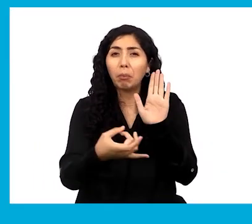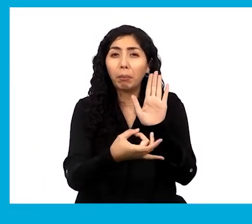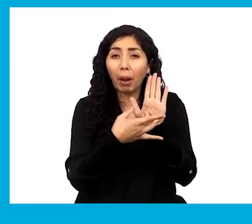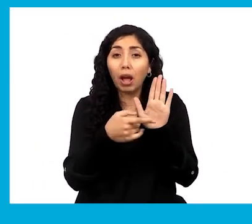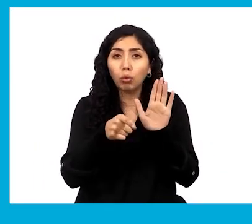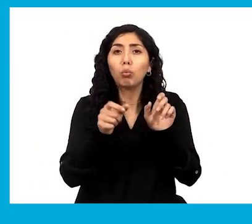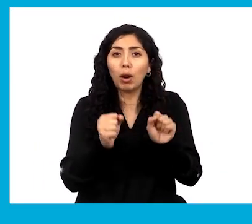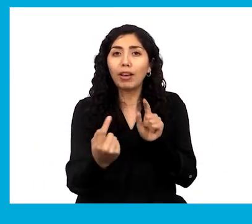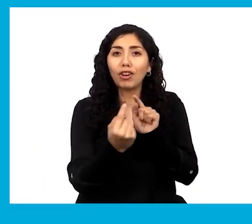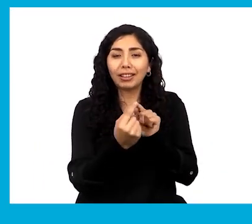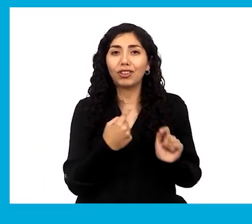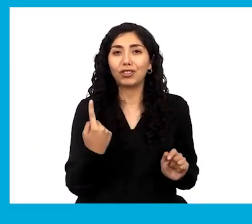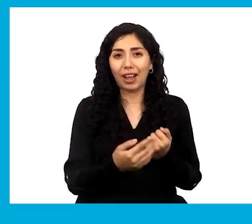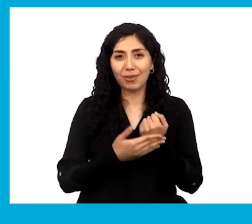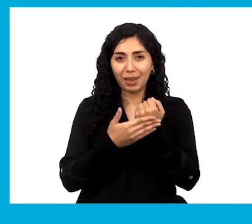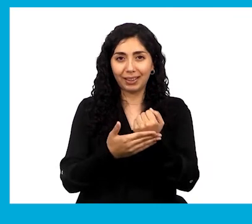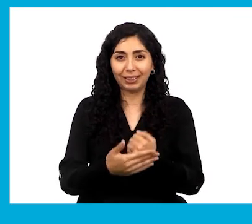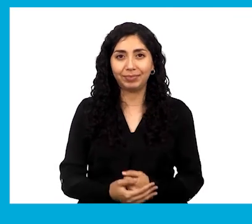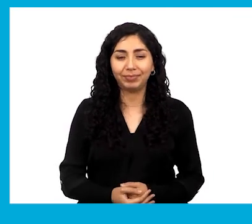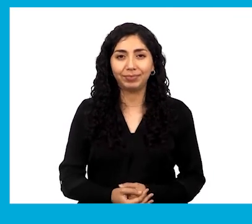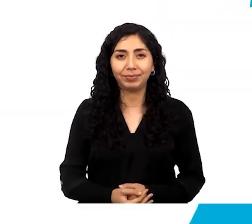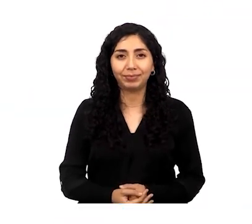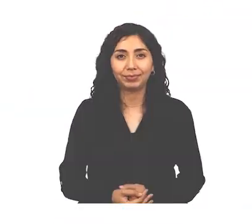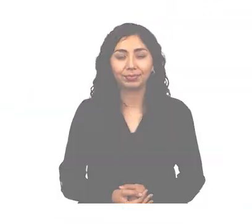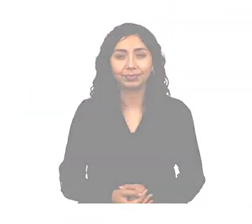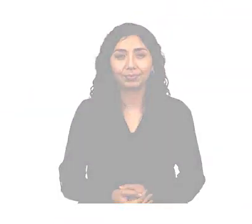vulneración, puedes contactarte con nosotros para ayudarte.